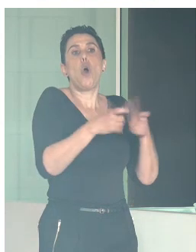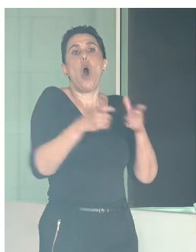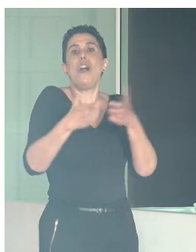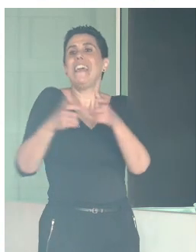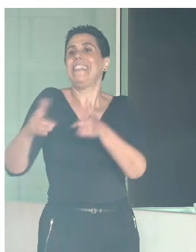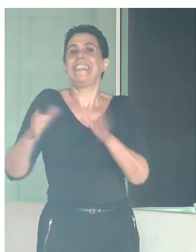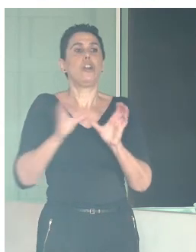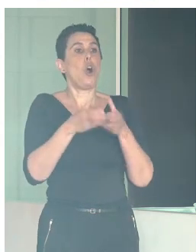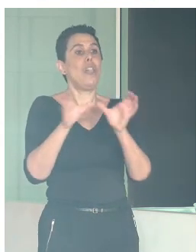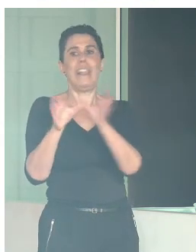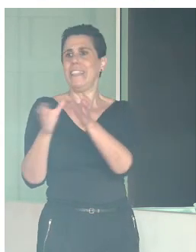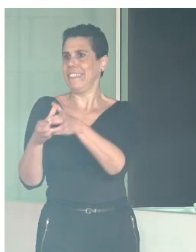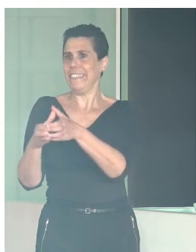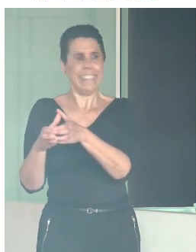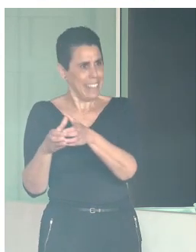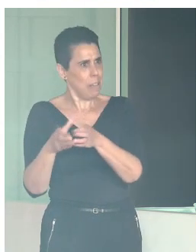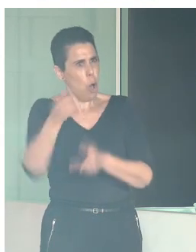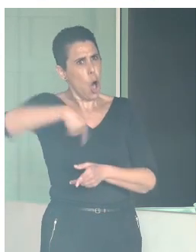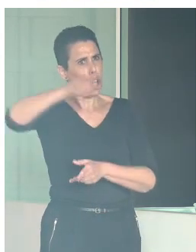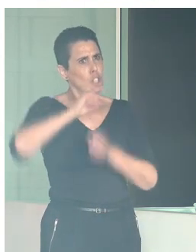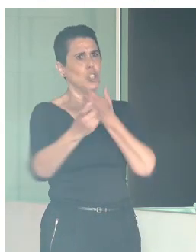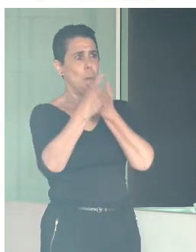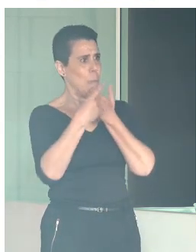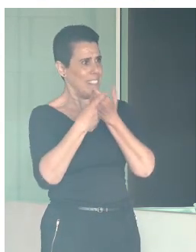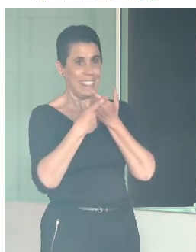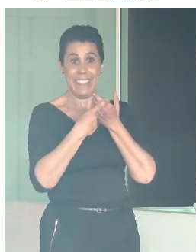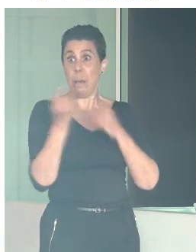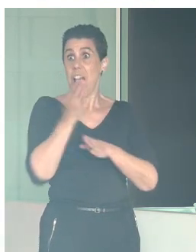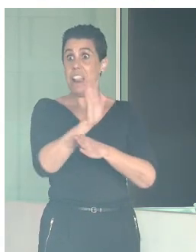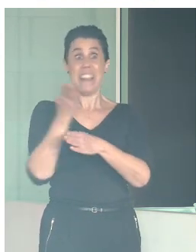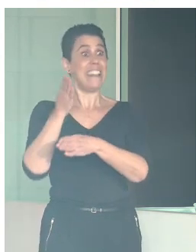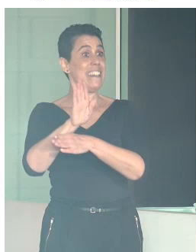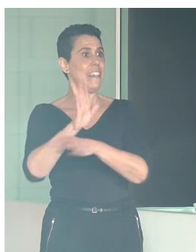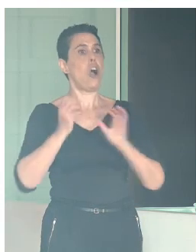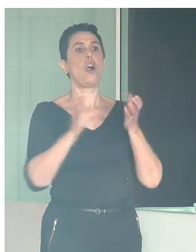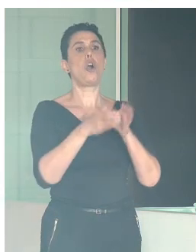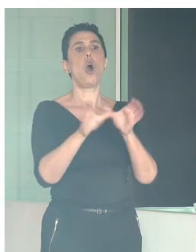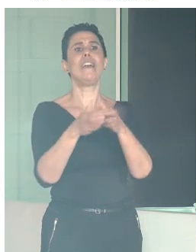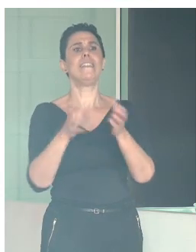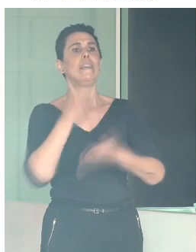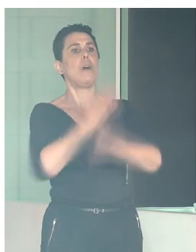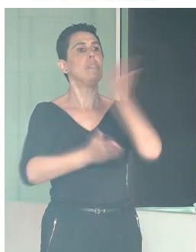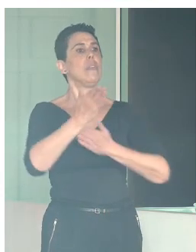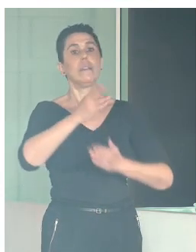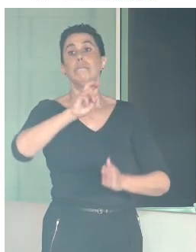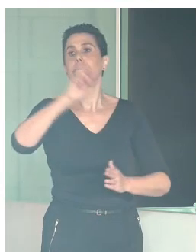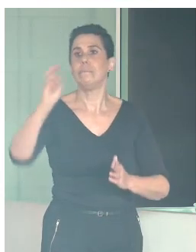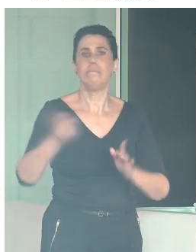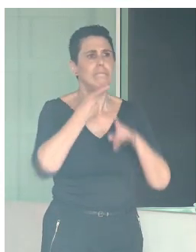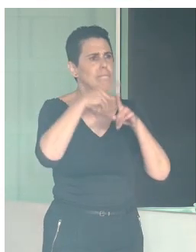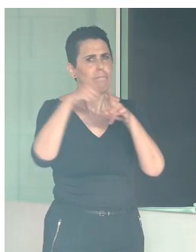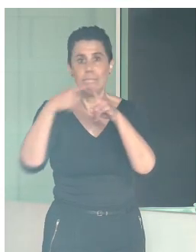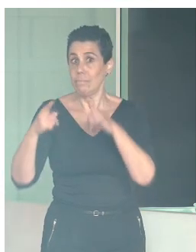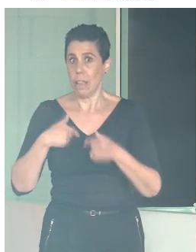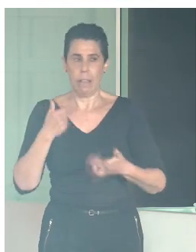los colectivos con diferentes capacidades. La verdad es que para mí casi es